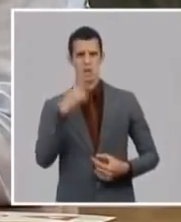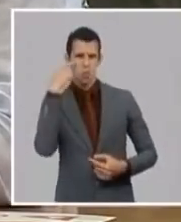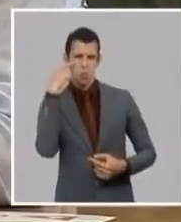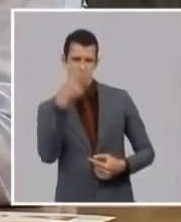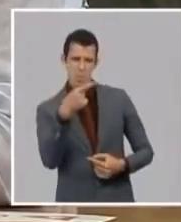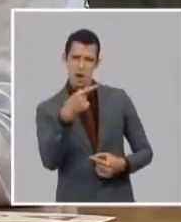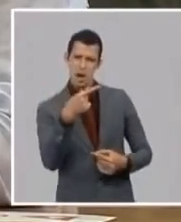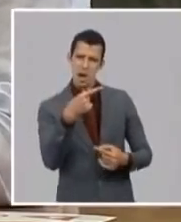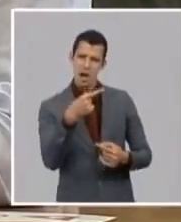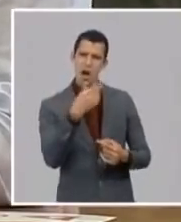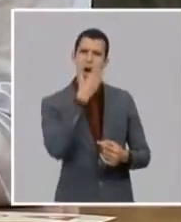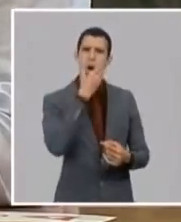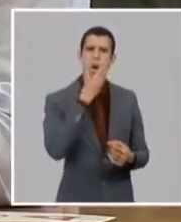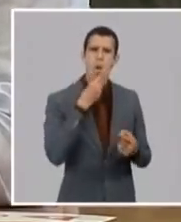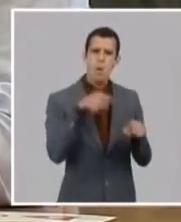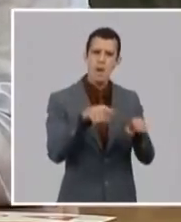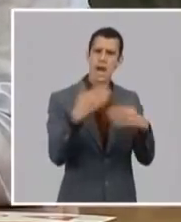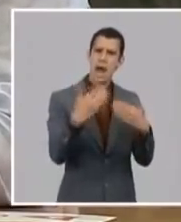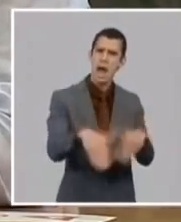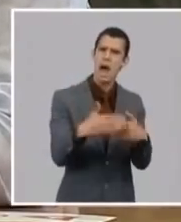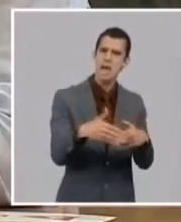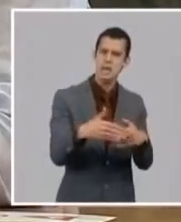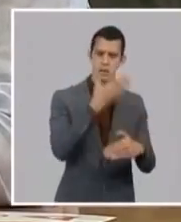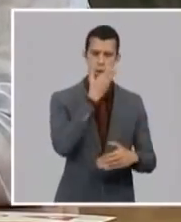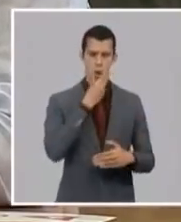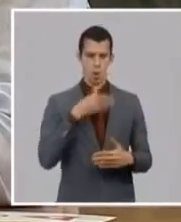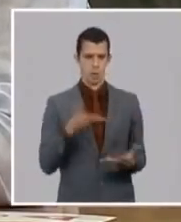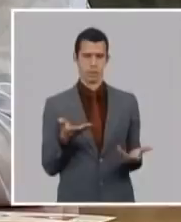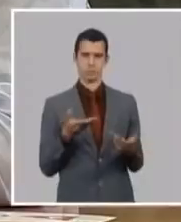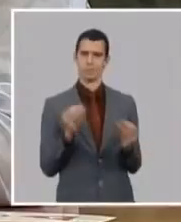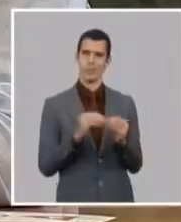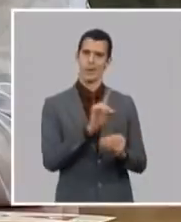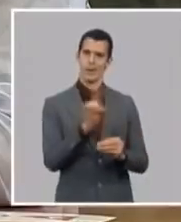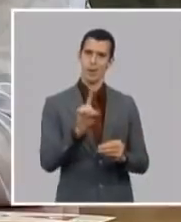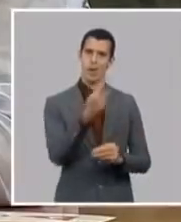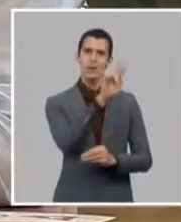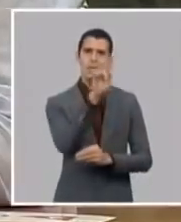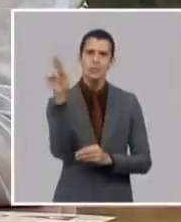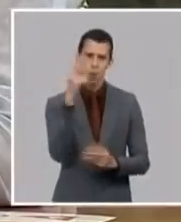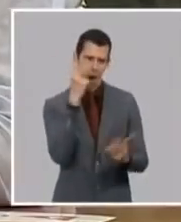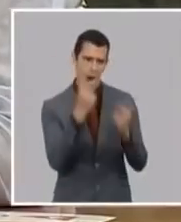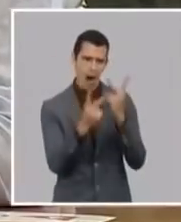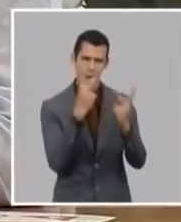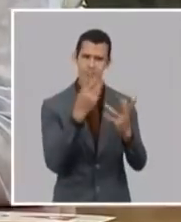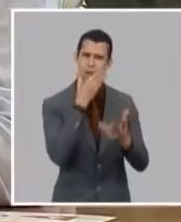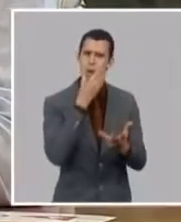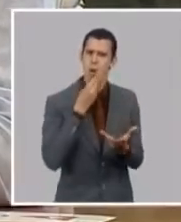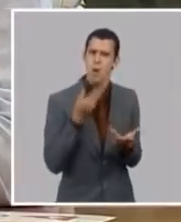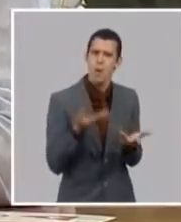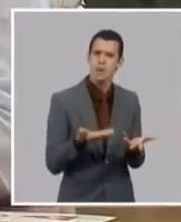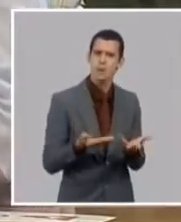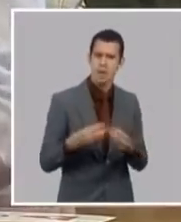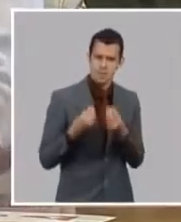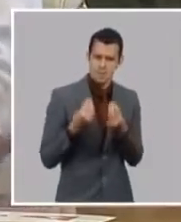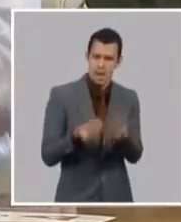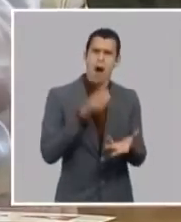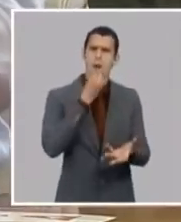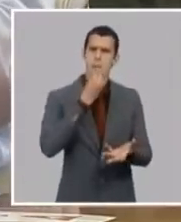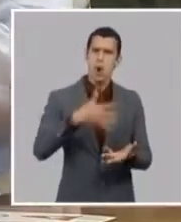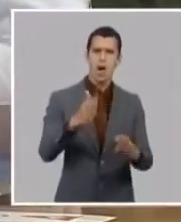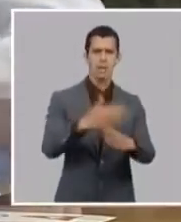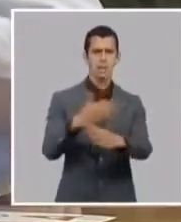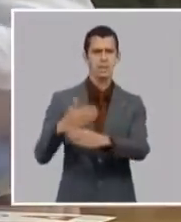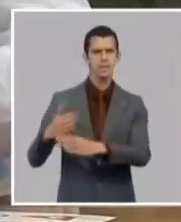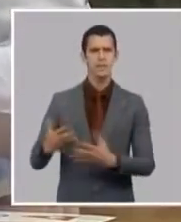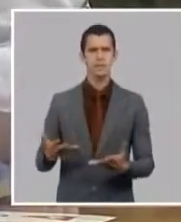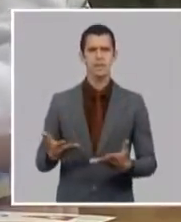adelante para superar todos estos problemas y después la propia sociedad no es capaz cuando